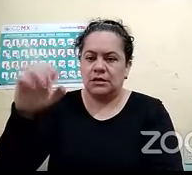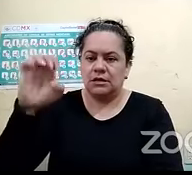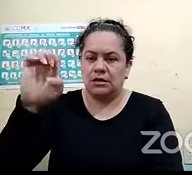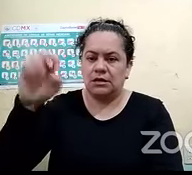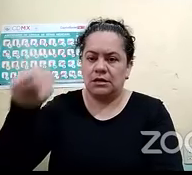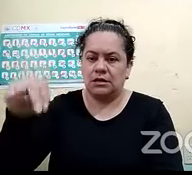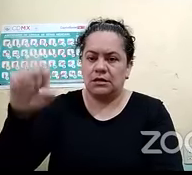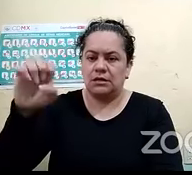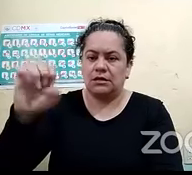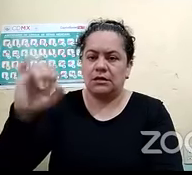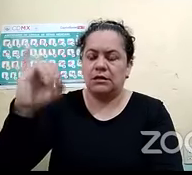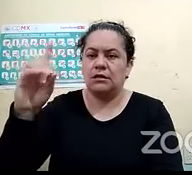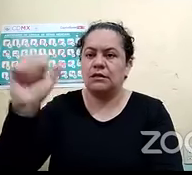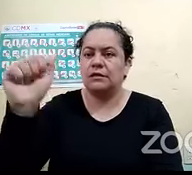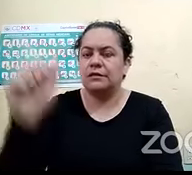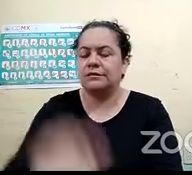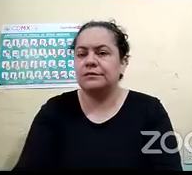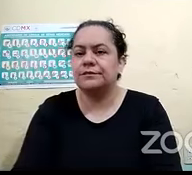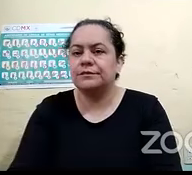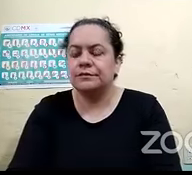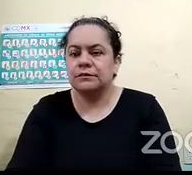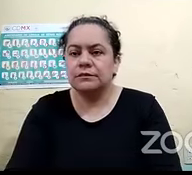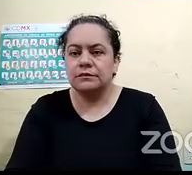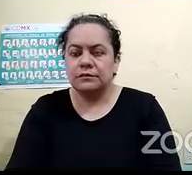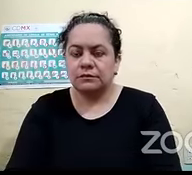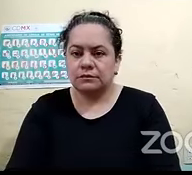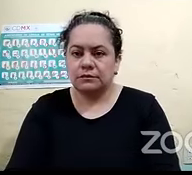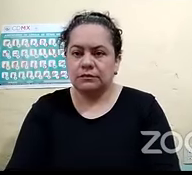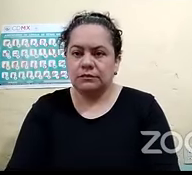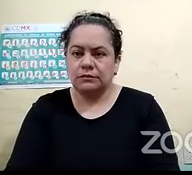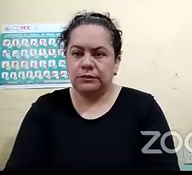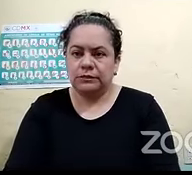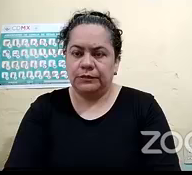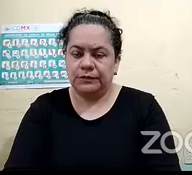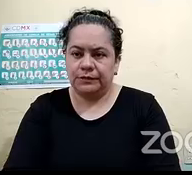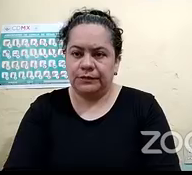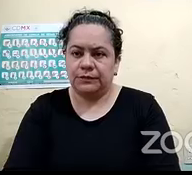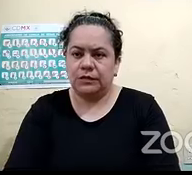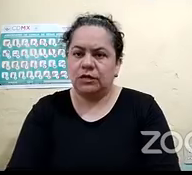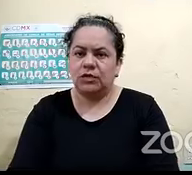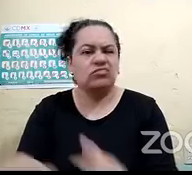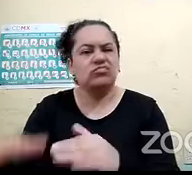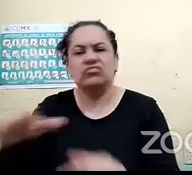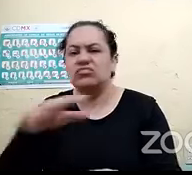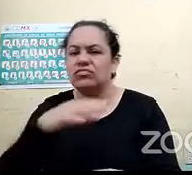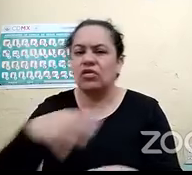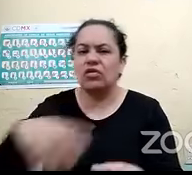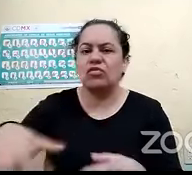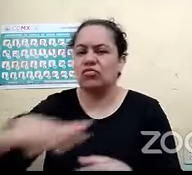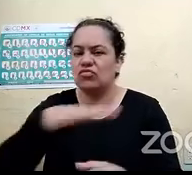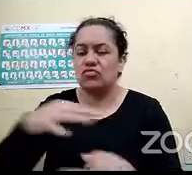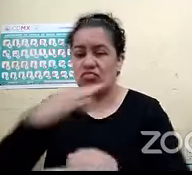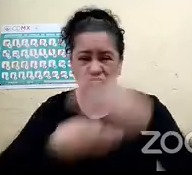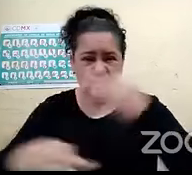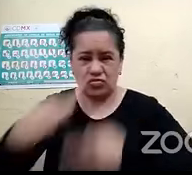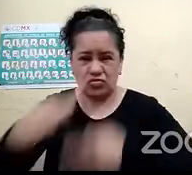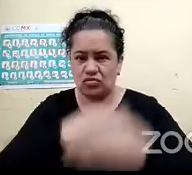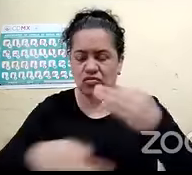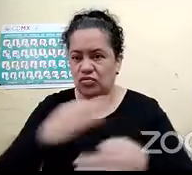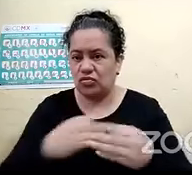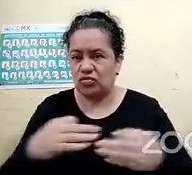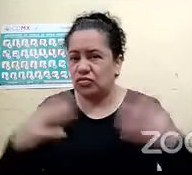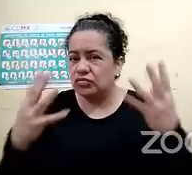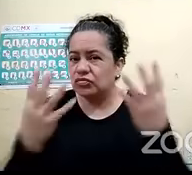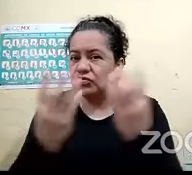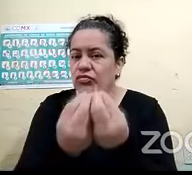tengamos la posibilidad de que estemos en las mismas condiciones, de que seamos un verdadero equipo, todos juntos. Bien